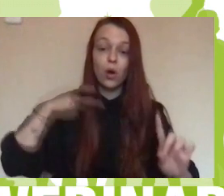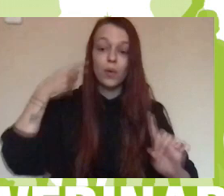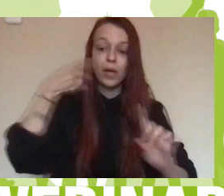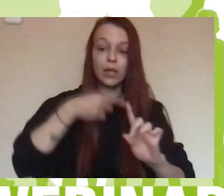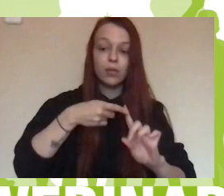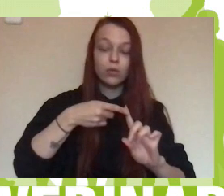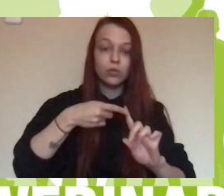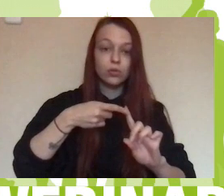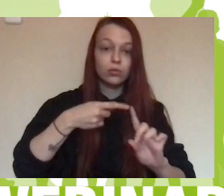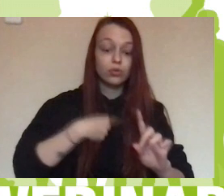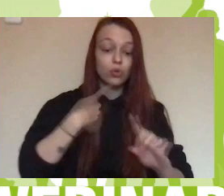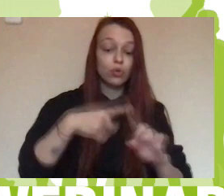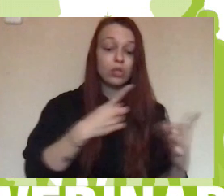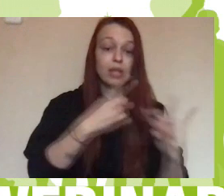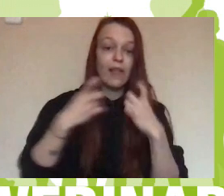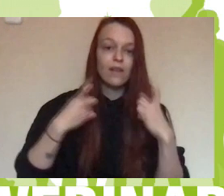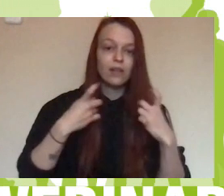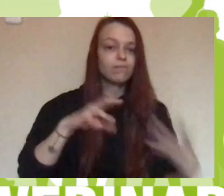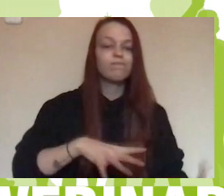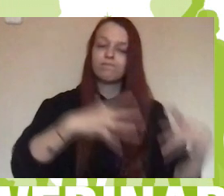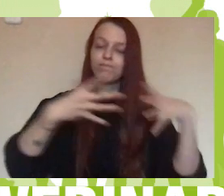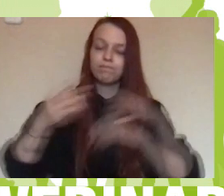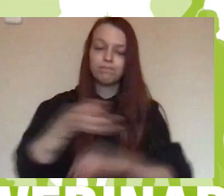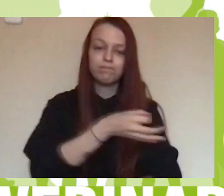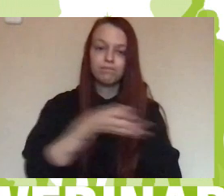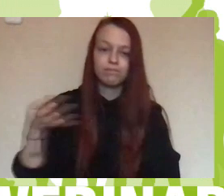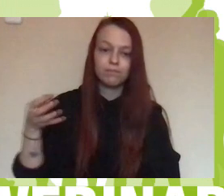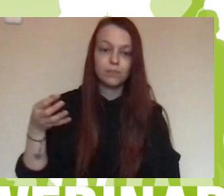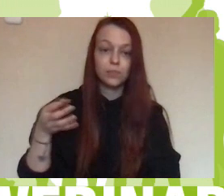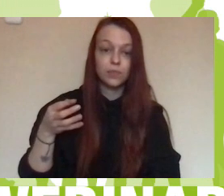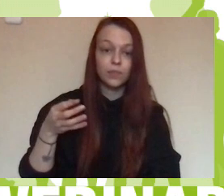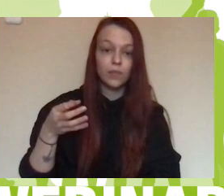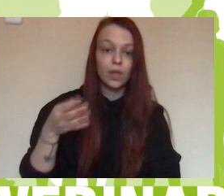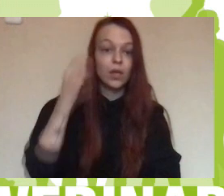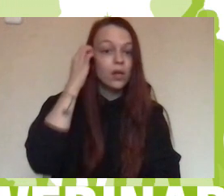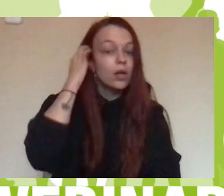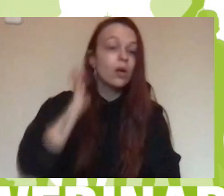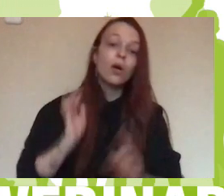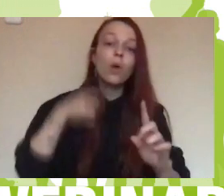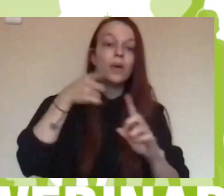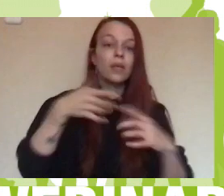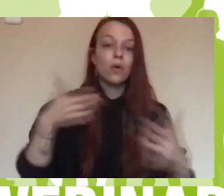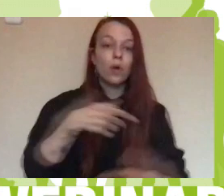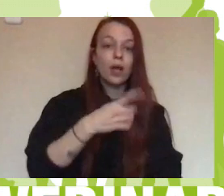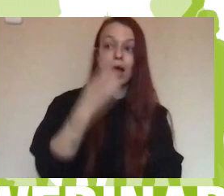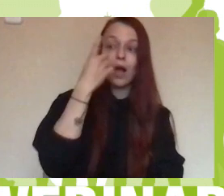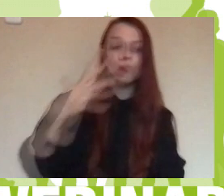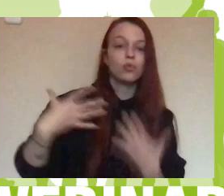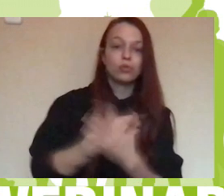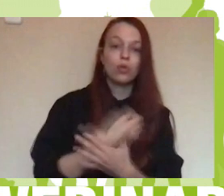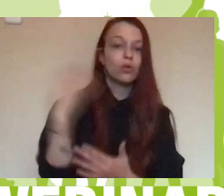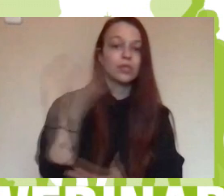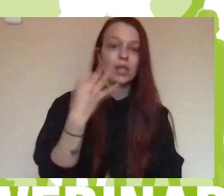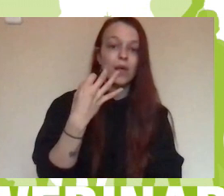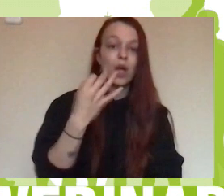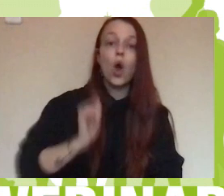necesidades, ¿no? Por una parte se trataba de facilitar igualdad de oportunidades a todo nuestro alumnado. Por